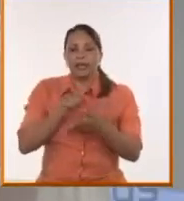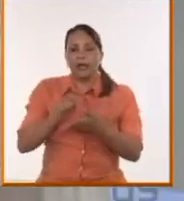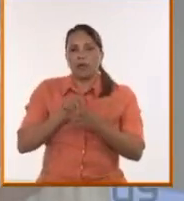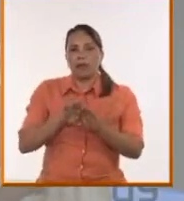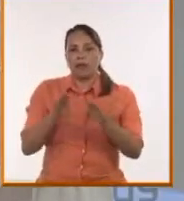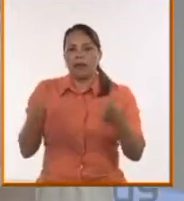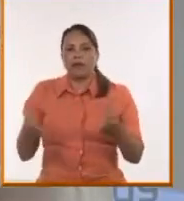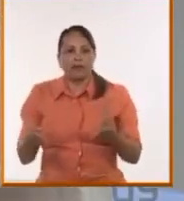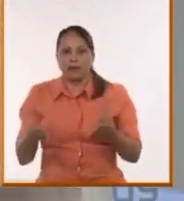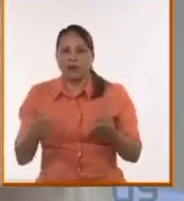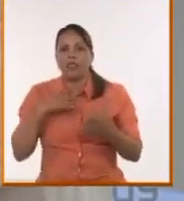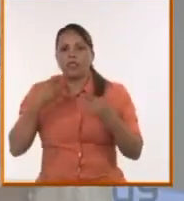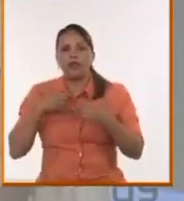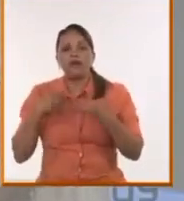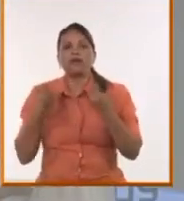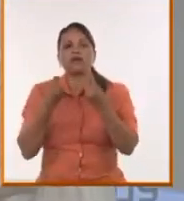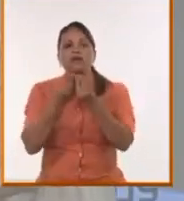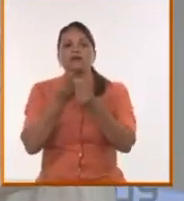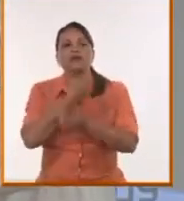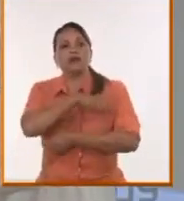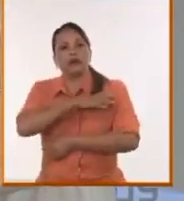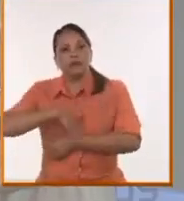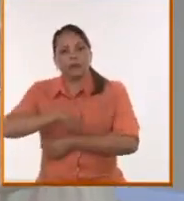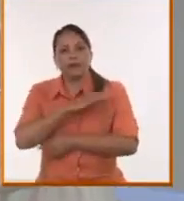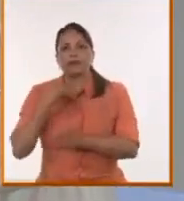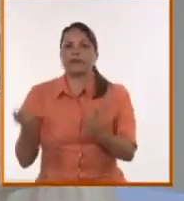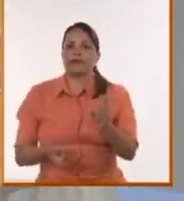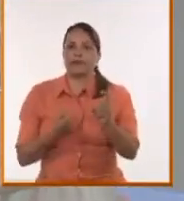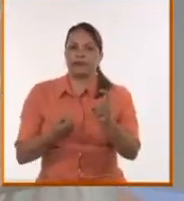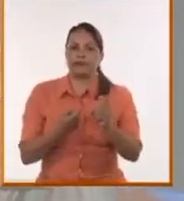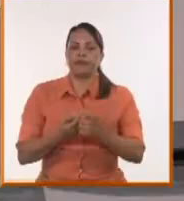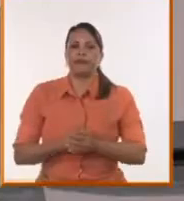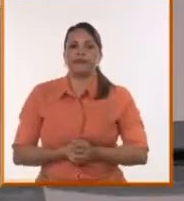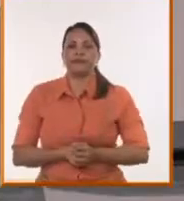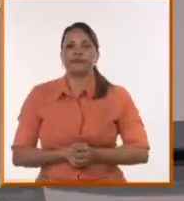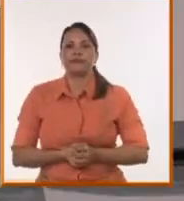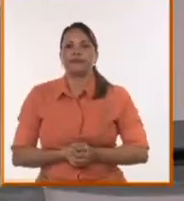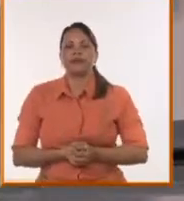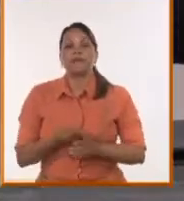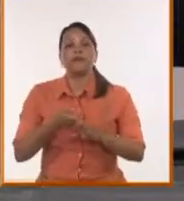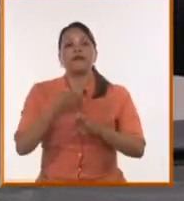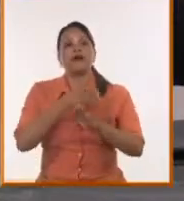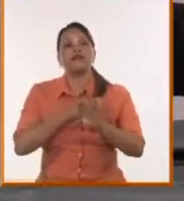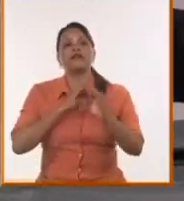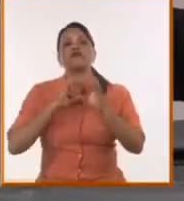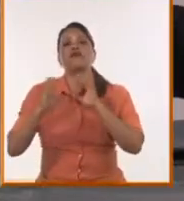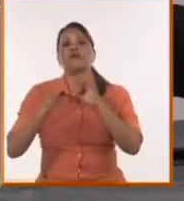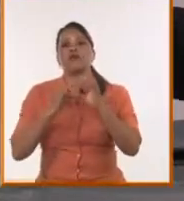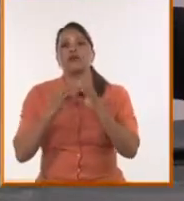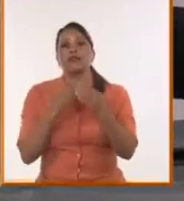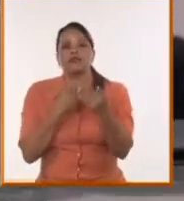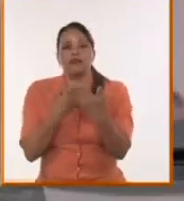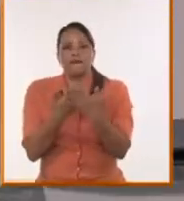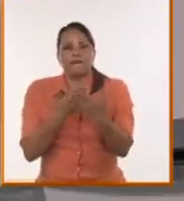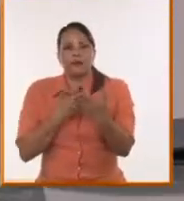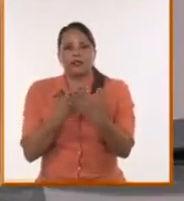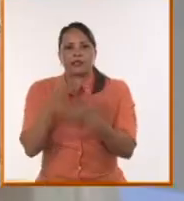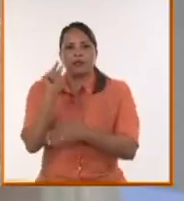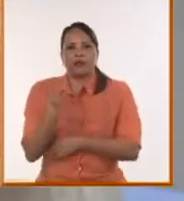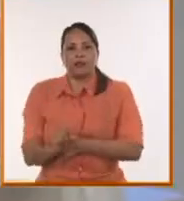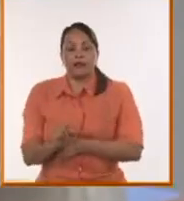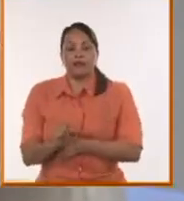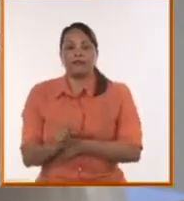territorio, pero no puede olvidarse de que eso tiene que tener algún mecanismo de comunicación. Tiene que haber comunicación digital, pero tiene que haber comunicación física. Lo que decimos,